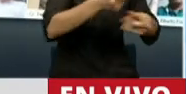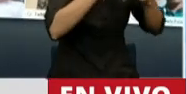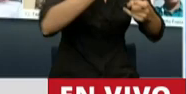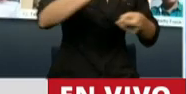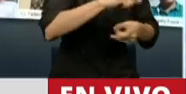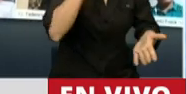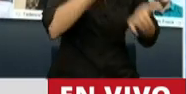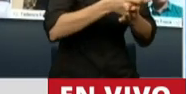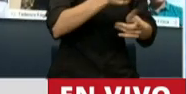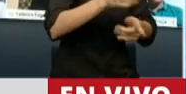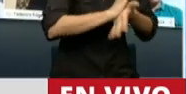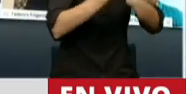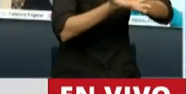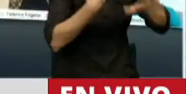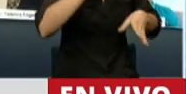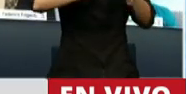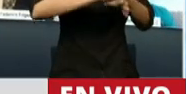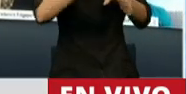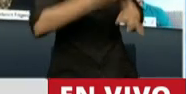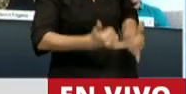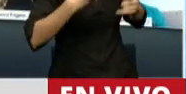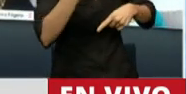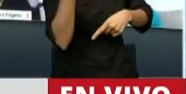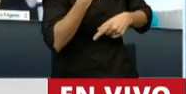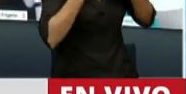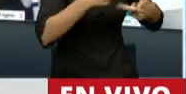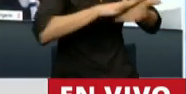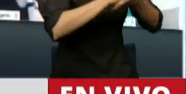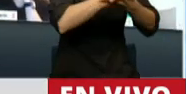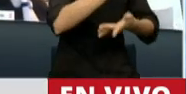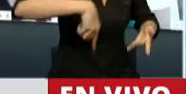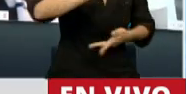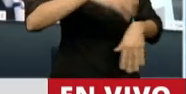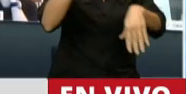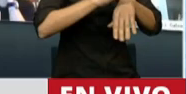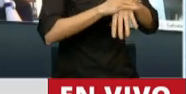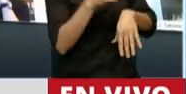Esa es la deuda que sí queremos festejar y que estamos orgullosos de hacernos cargo.